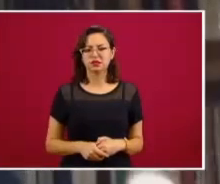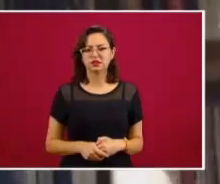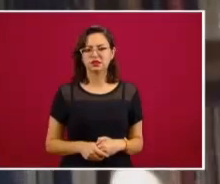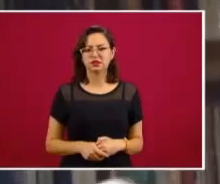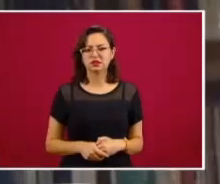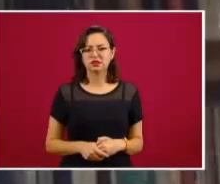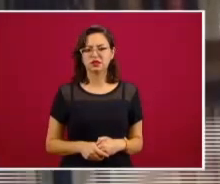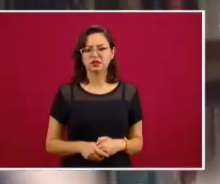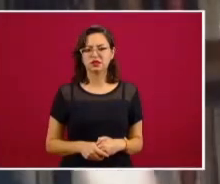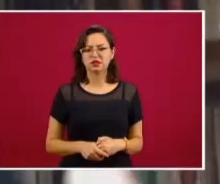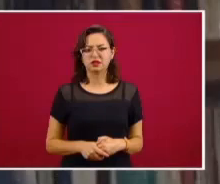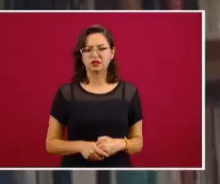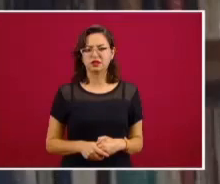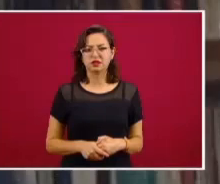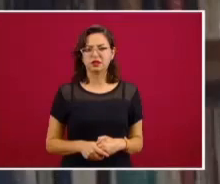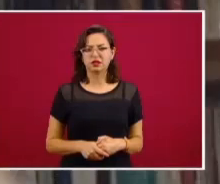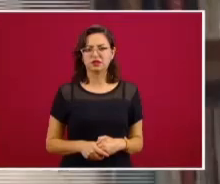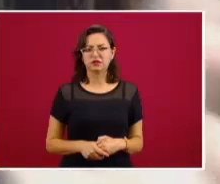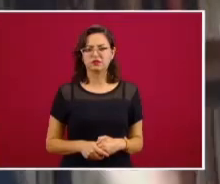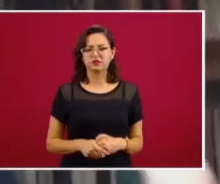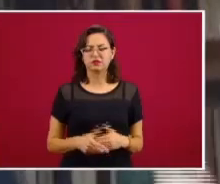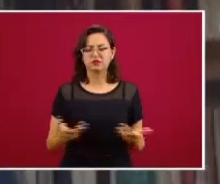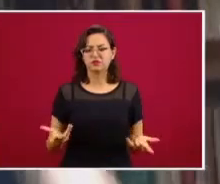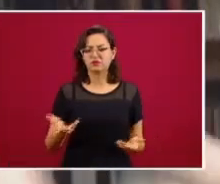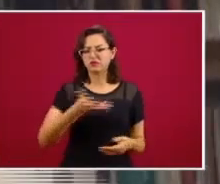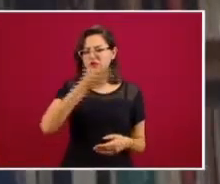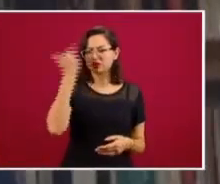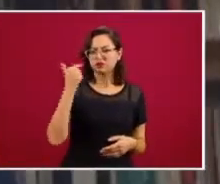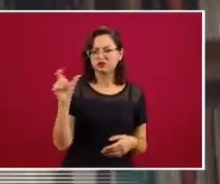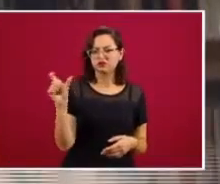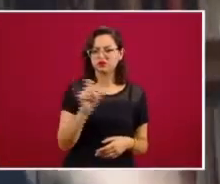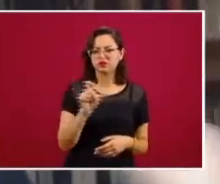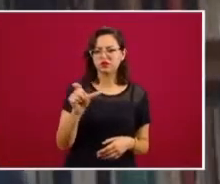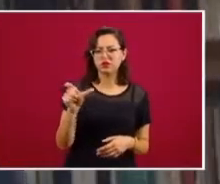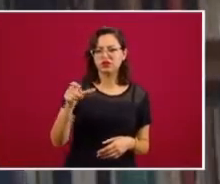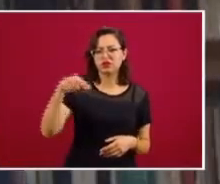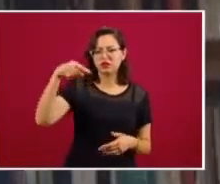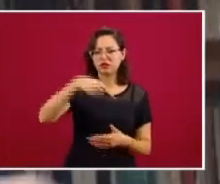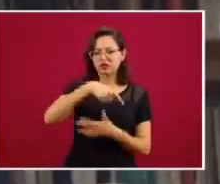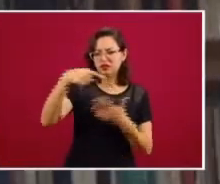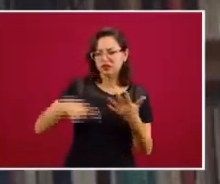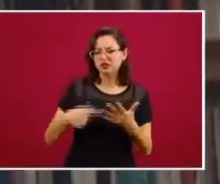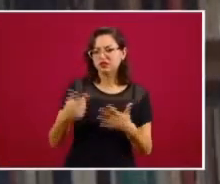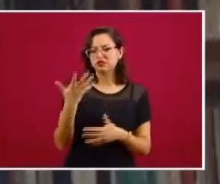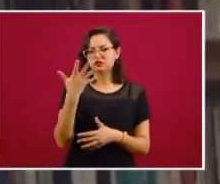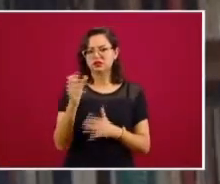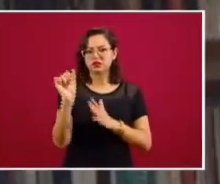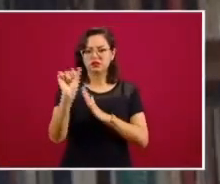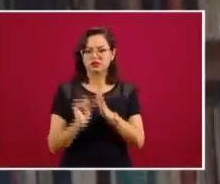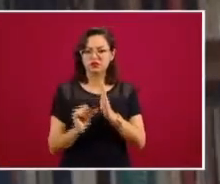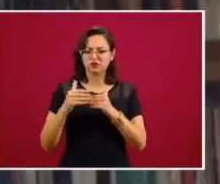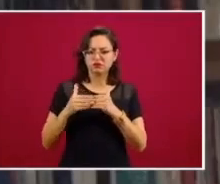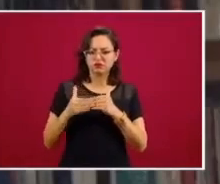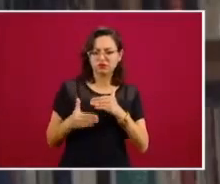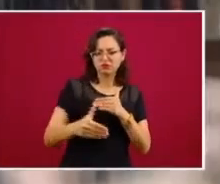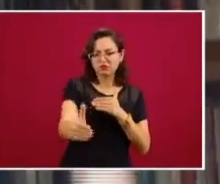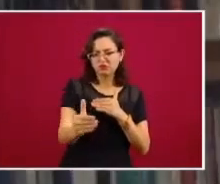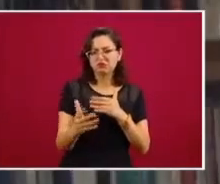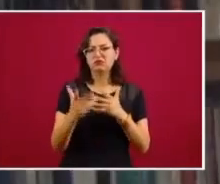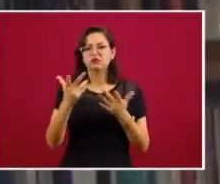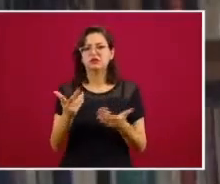sabemos exactamente cuántos, hay quien habla de 12 meses, 18 meses, quizá cuando mucho, pues